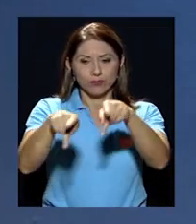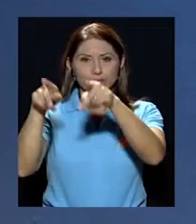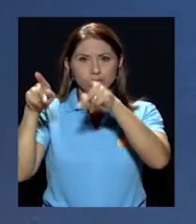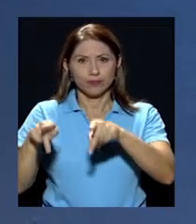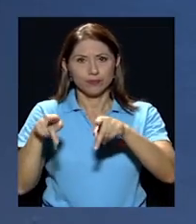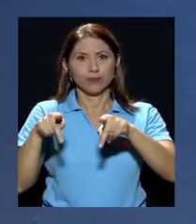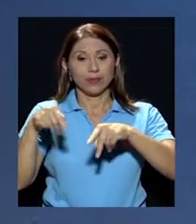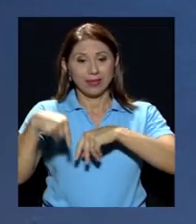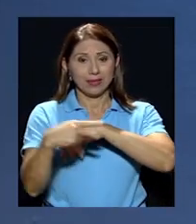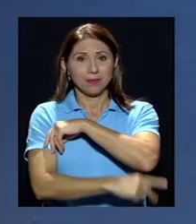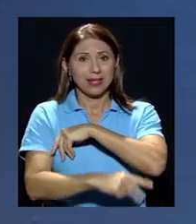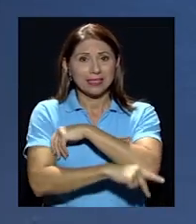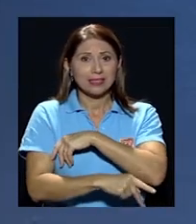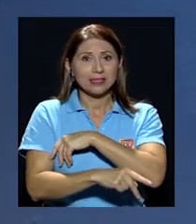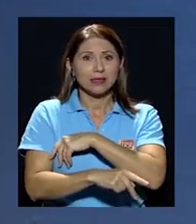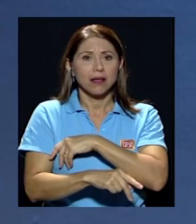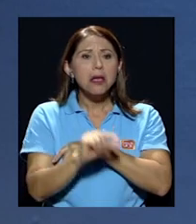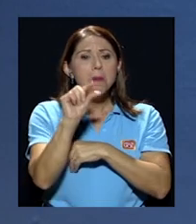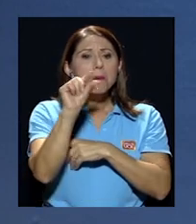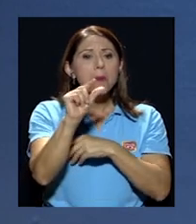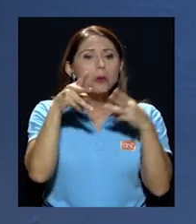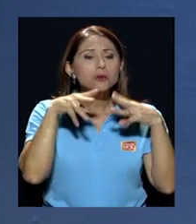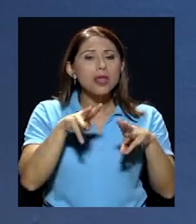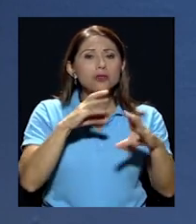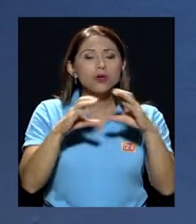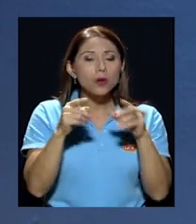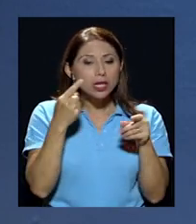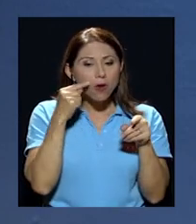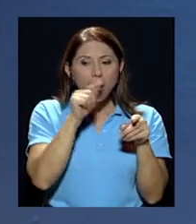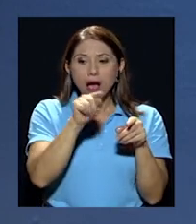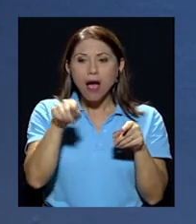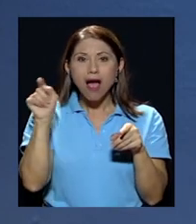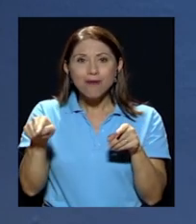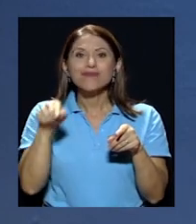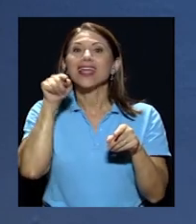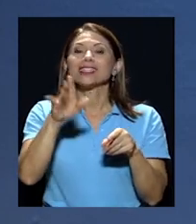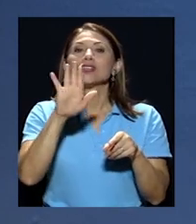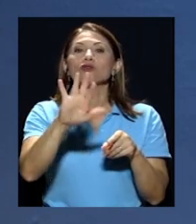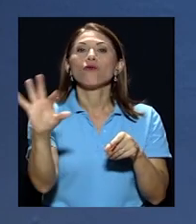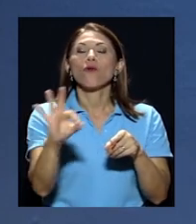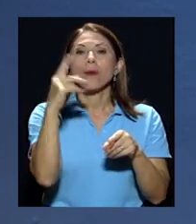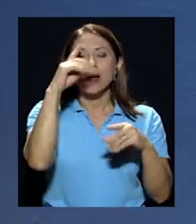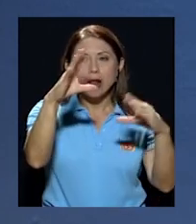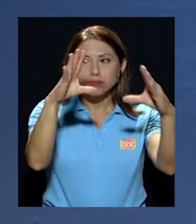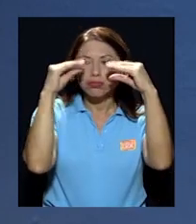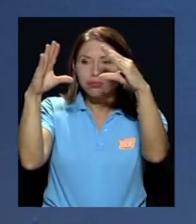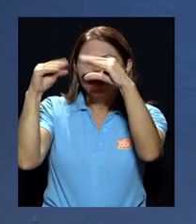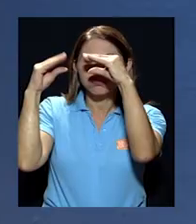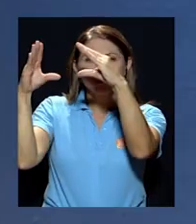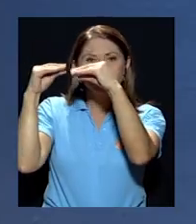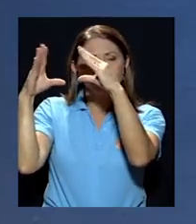ve en unos pocos medios su fuente de información y lo que y la enorme